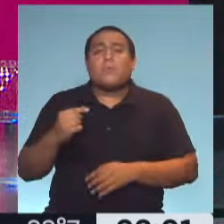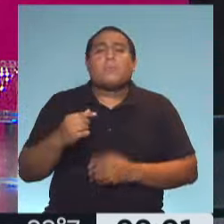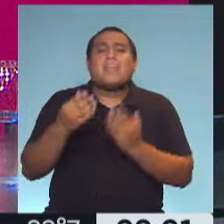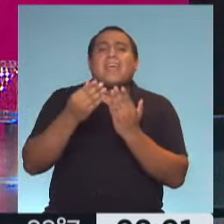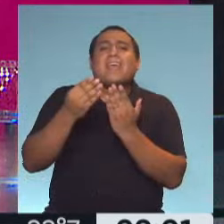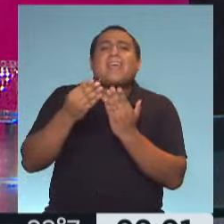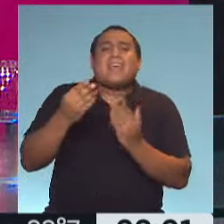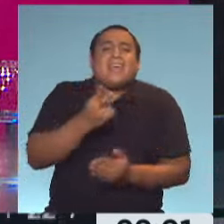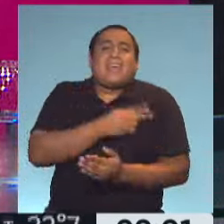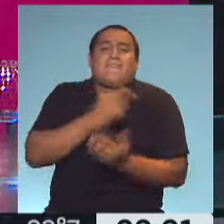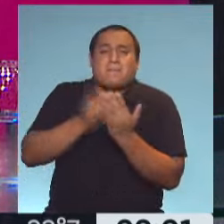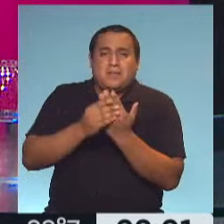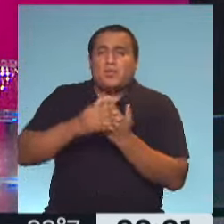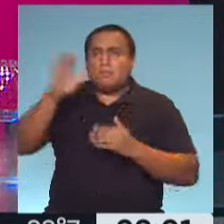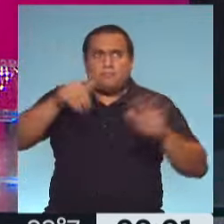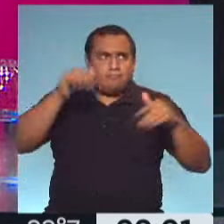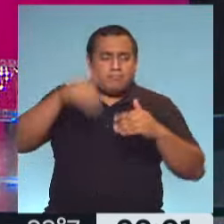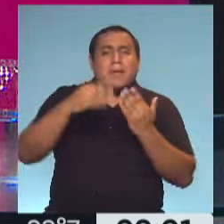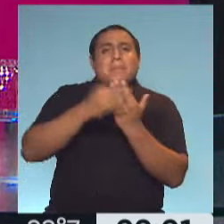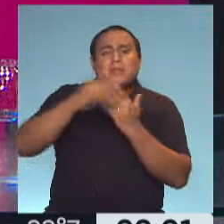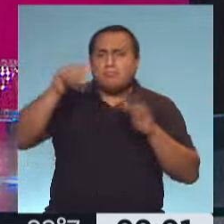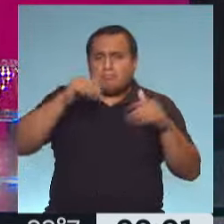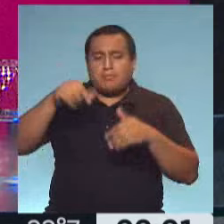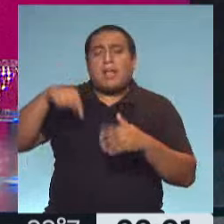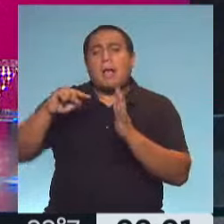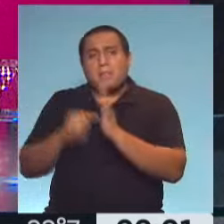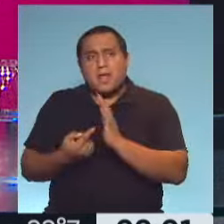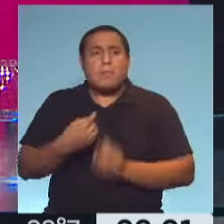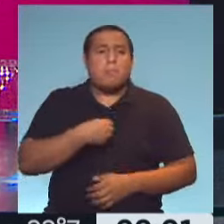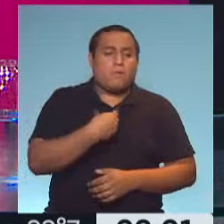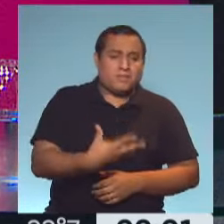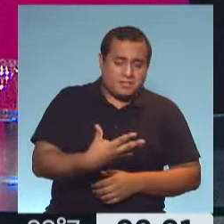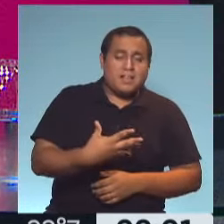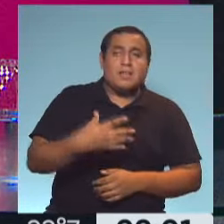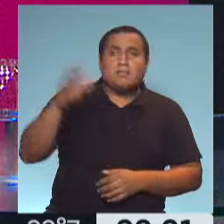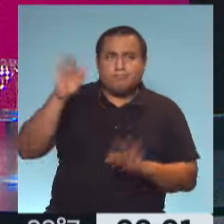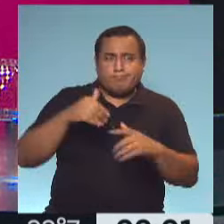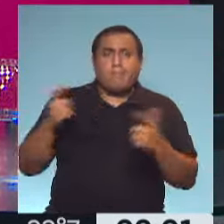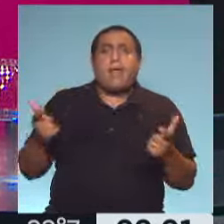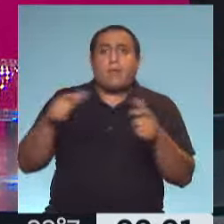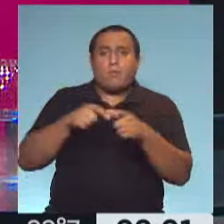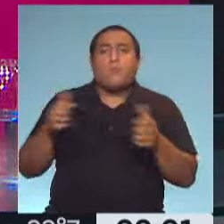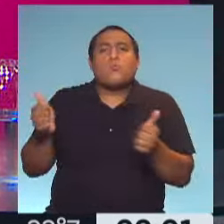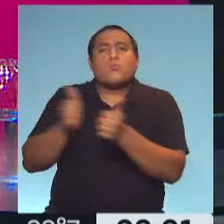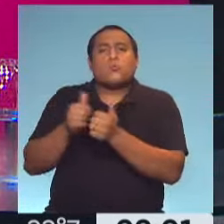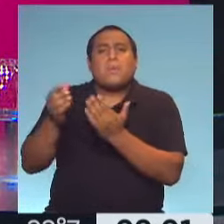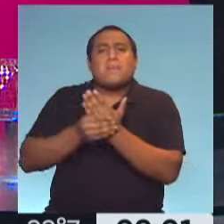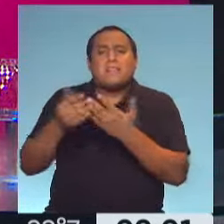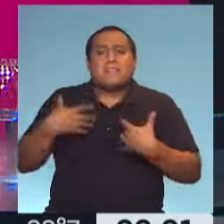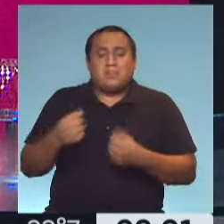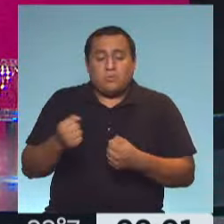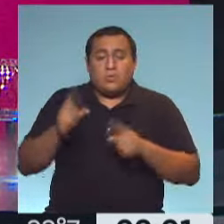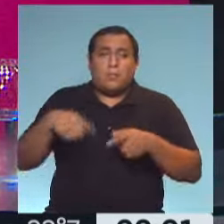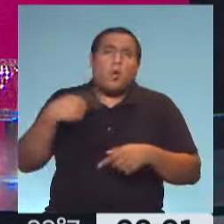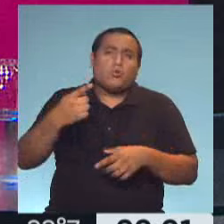convocado a los jefes de gabinete, tanto de la Ciudad Autónoma de Buenos Aires como de Provincia de Buenos Aires, a una reunión junto a la Ministra de Salud y a todos los referentes